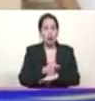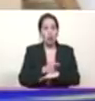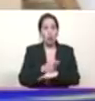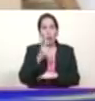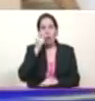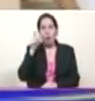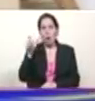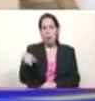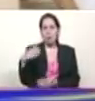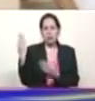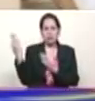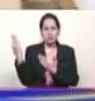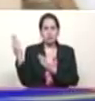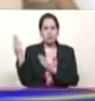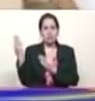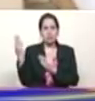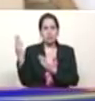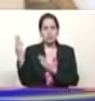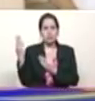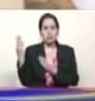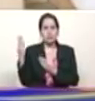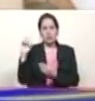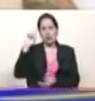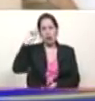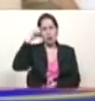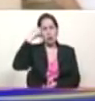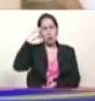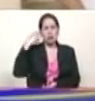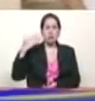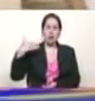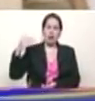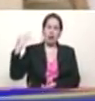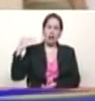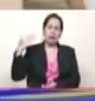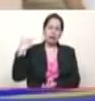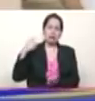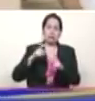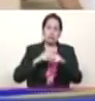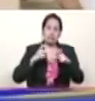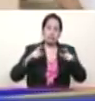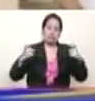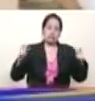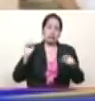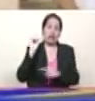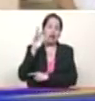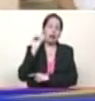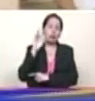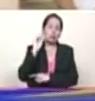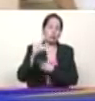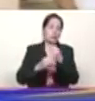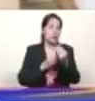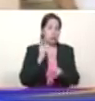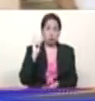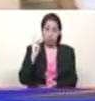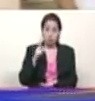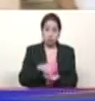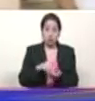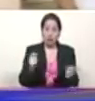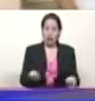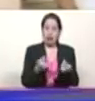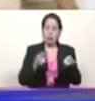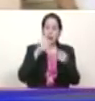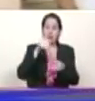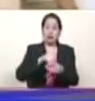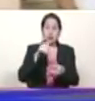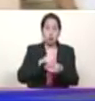Vázquez. Recuerdo en Calabozo, ese inmenso acto que hicimos cuando fui a la campaña electoral,